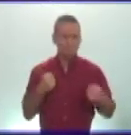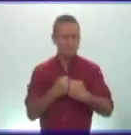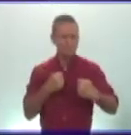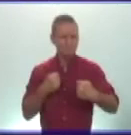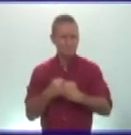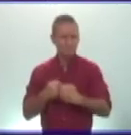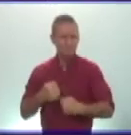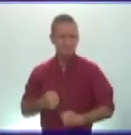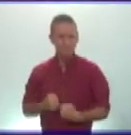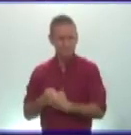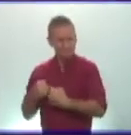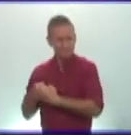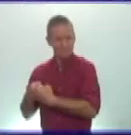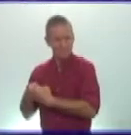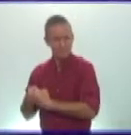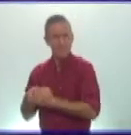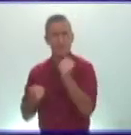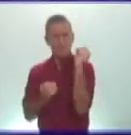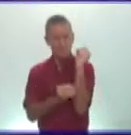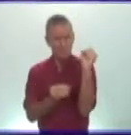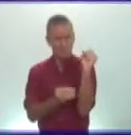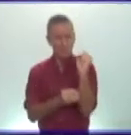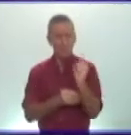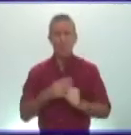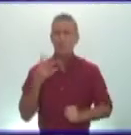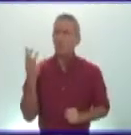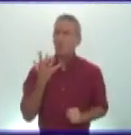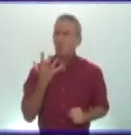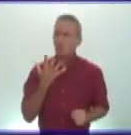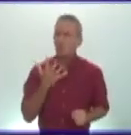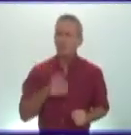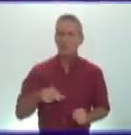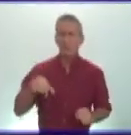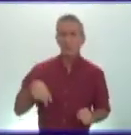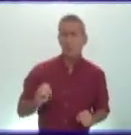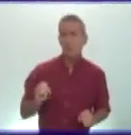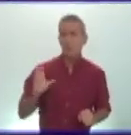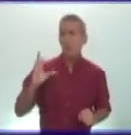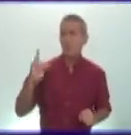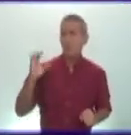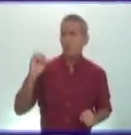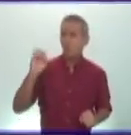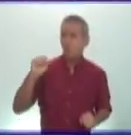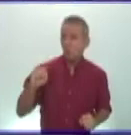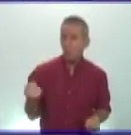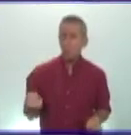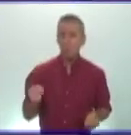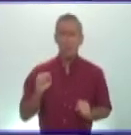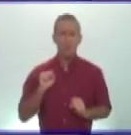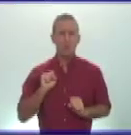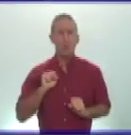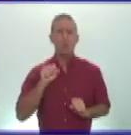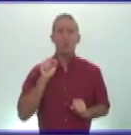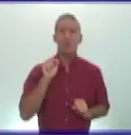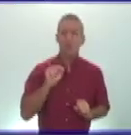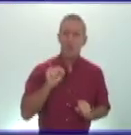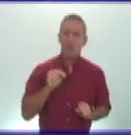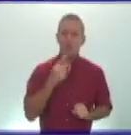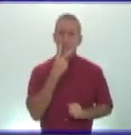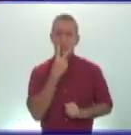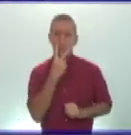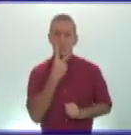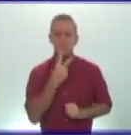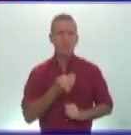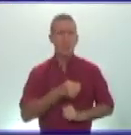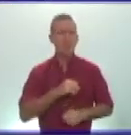con pueblos germanos como los godos de emperadores habría que destacar aureliano impulsor del culto solar al deus olimbictus y ganador de la